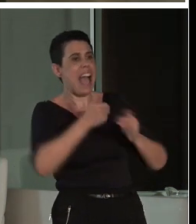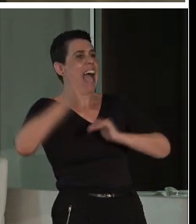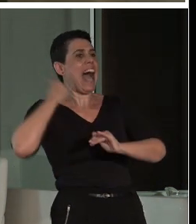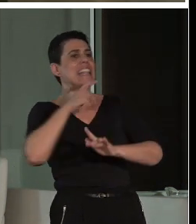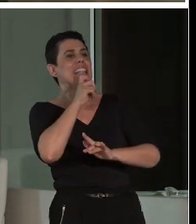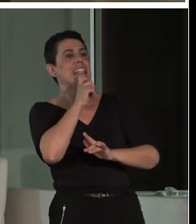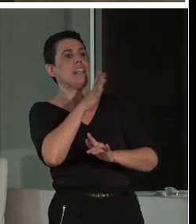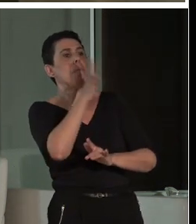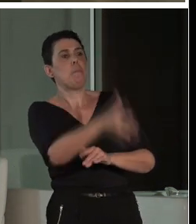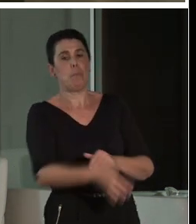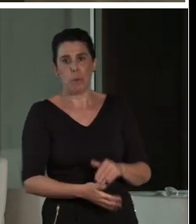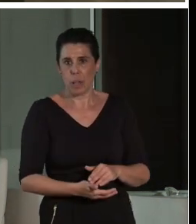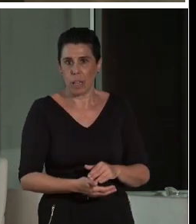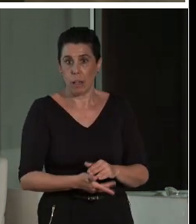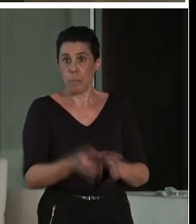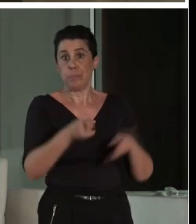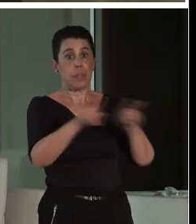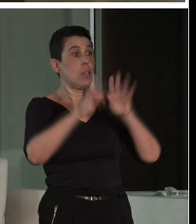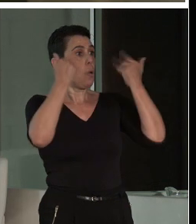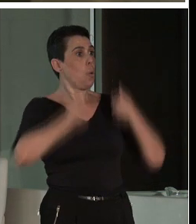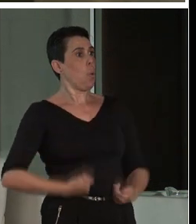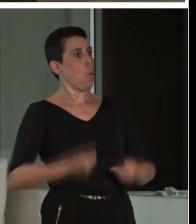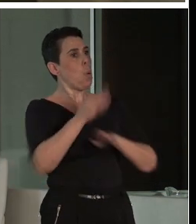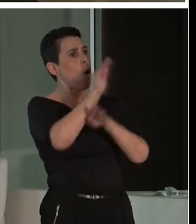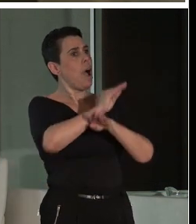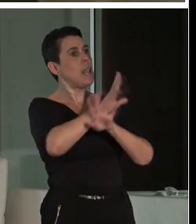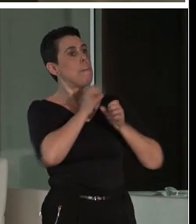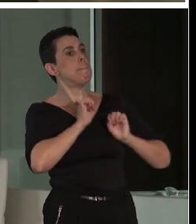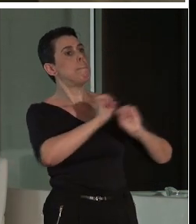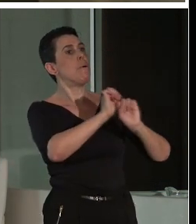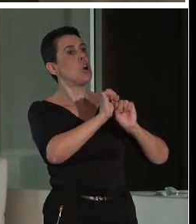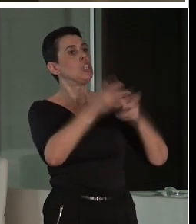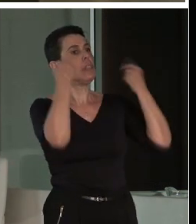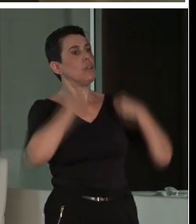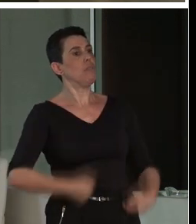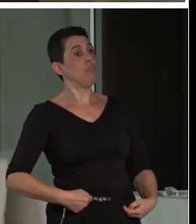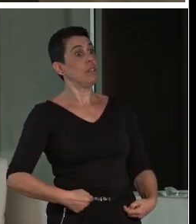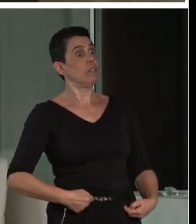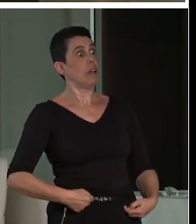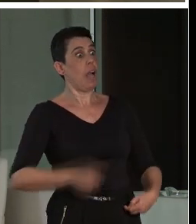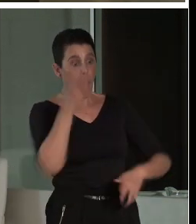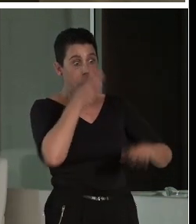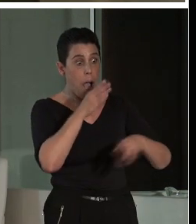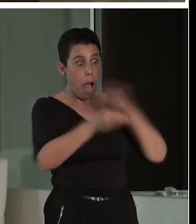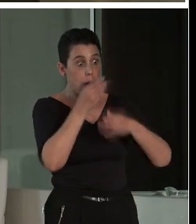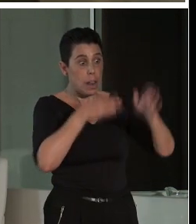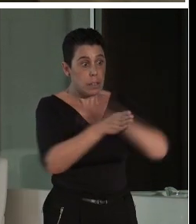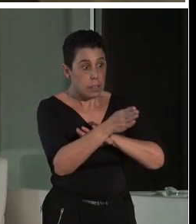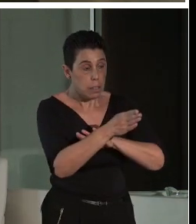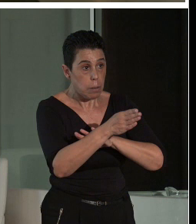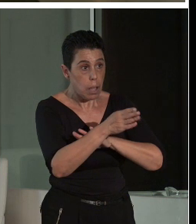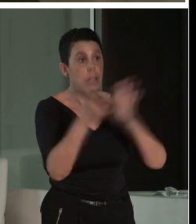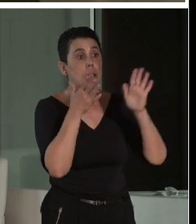Protección física, lo mismo. Hacer accesible un monumento significa conservarlo también. O sea, que